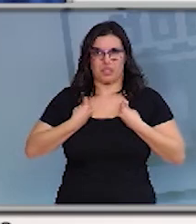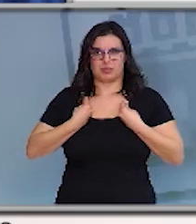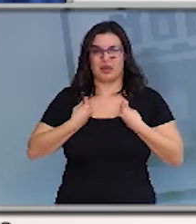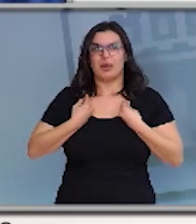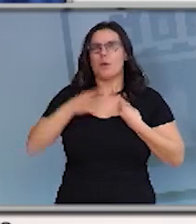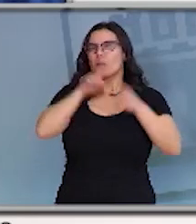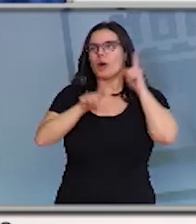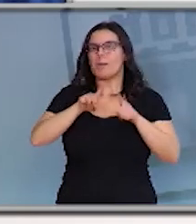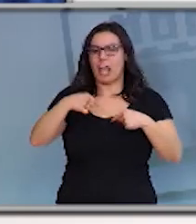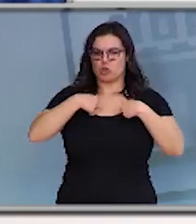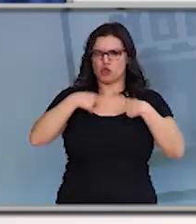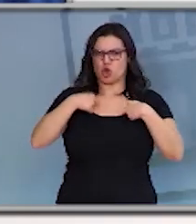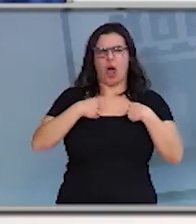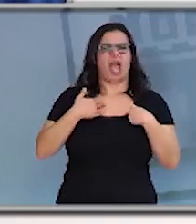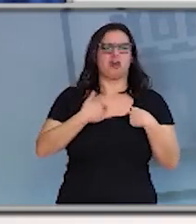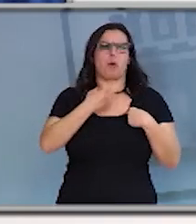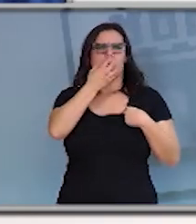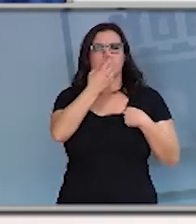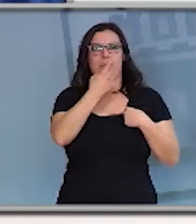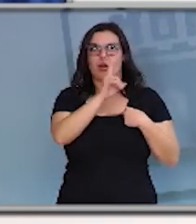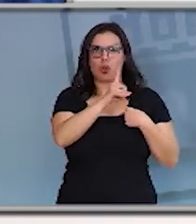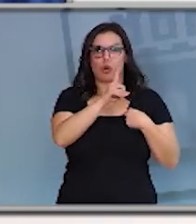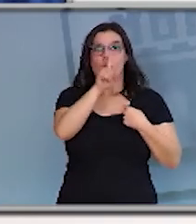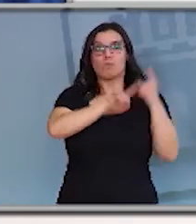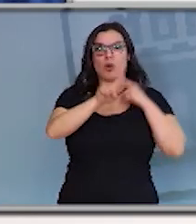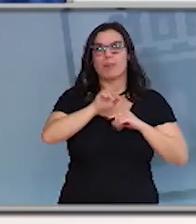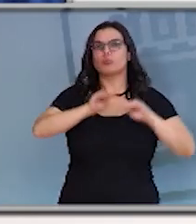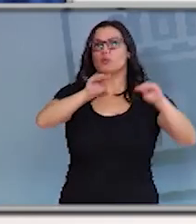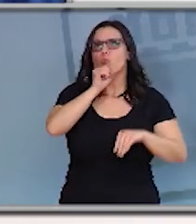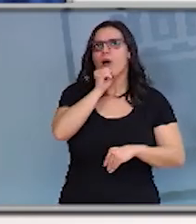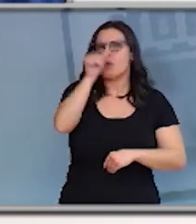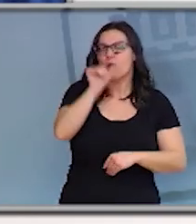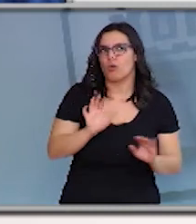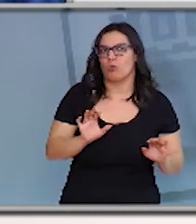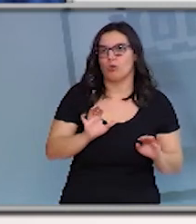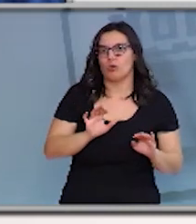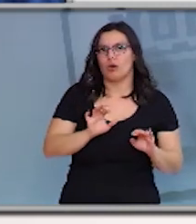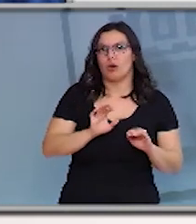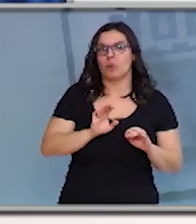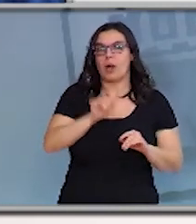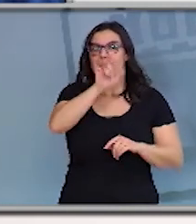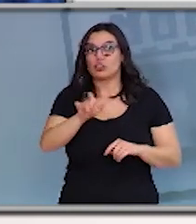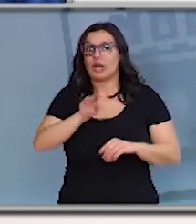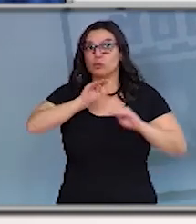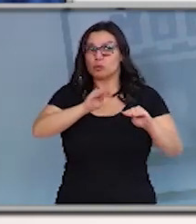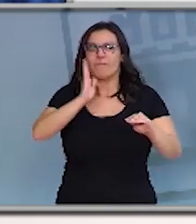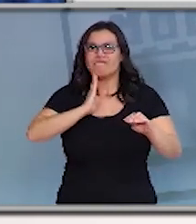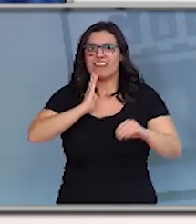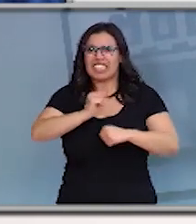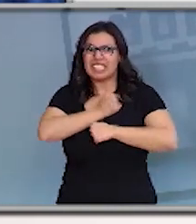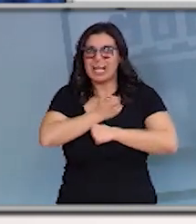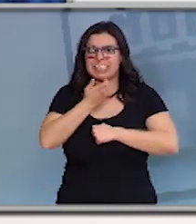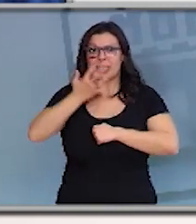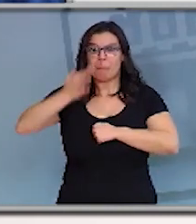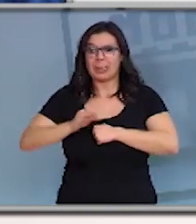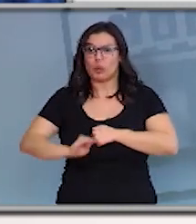pasar a ti se trata de lo que le va a pasar a tu abuelo a tu ser querido a una persona a la que tú quieres que está en situación de